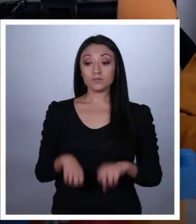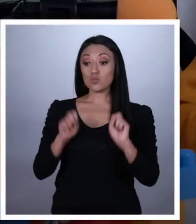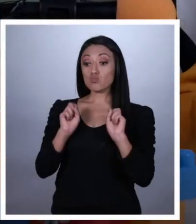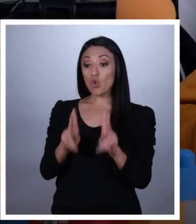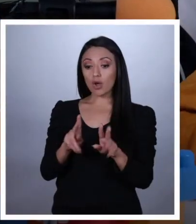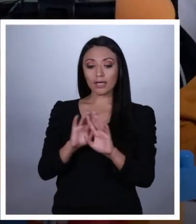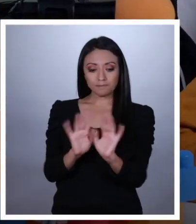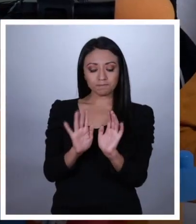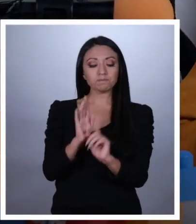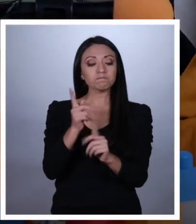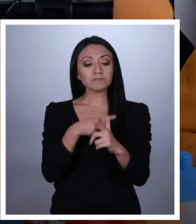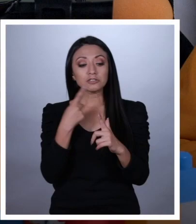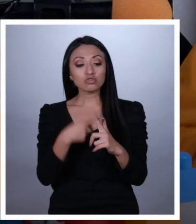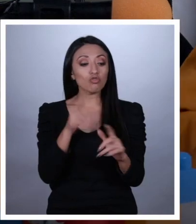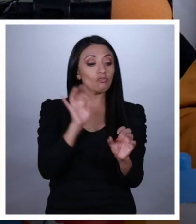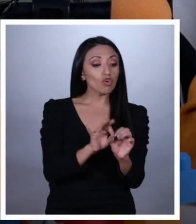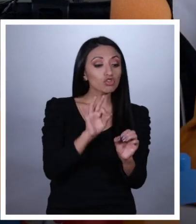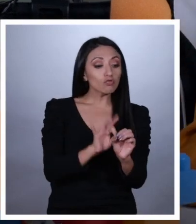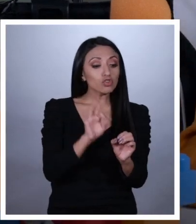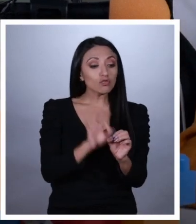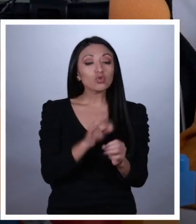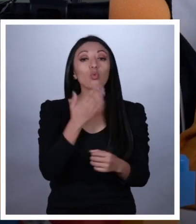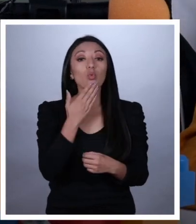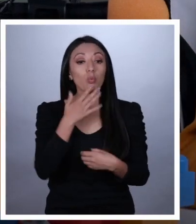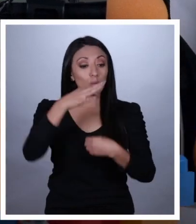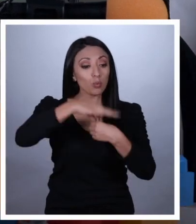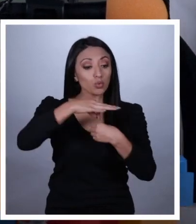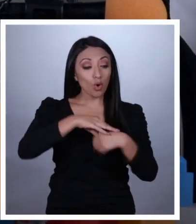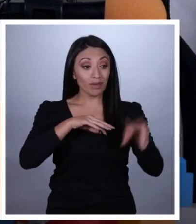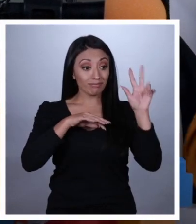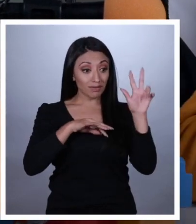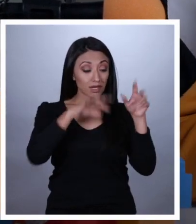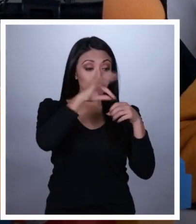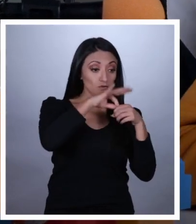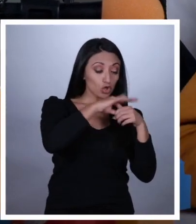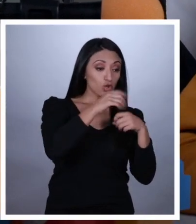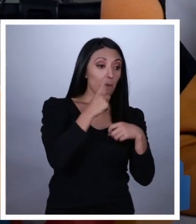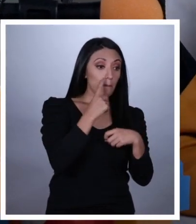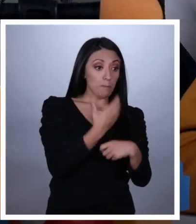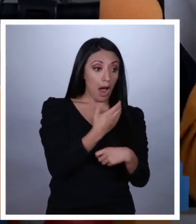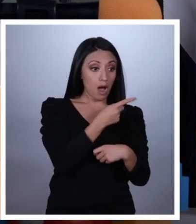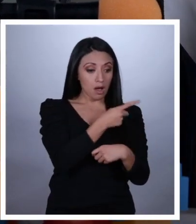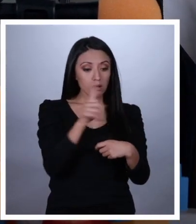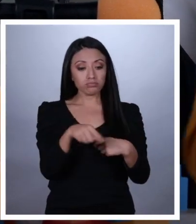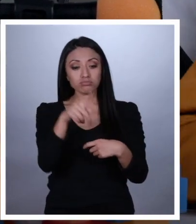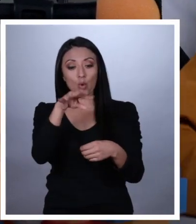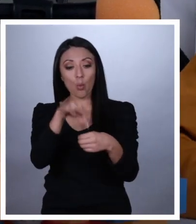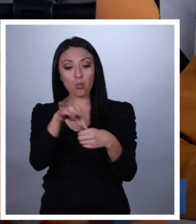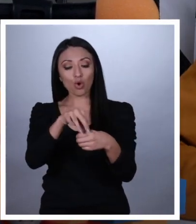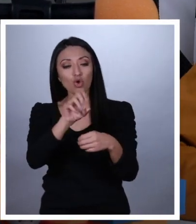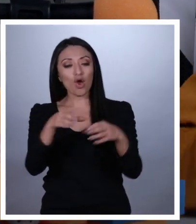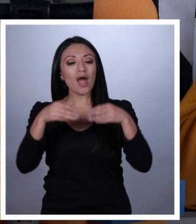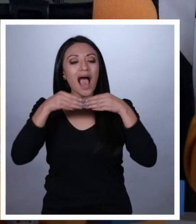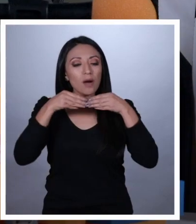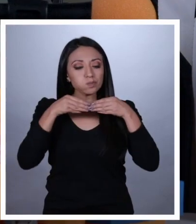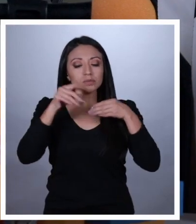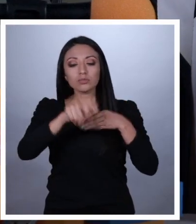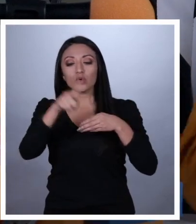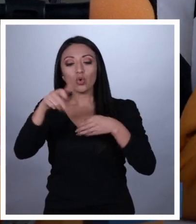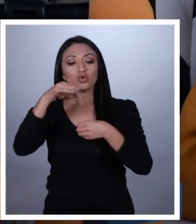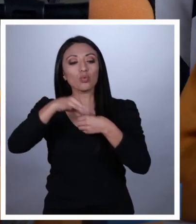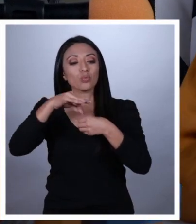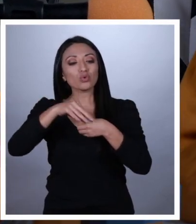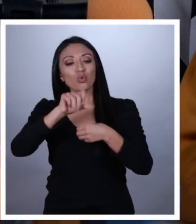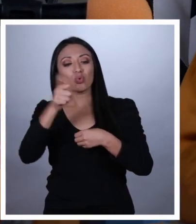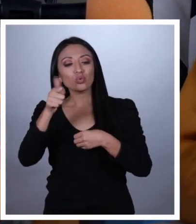Ok, entonces, la votación queda de la siguiente manera. Son tres votos para los panes de yuca, un voto para los tacos y cinco